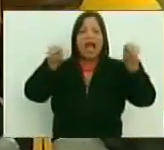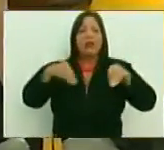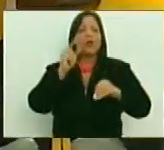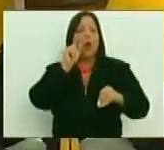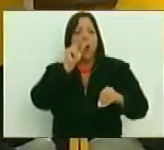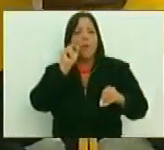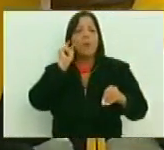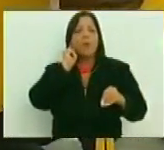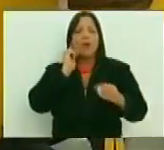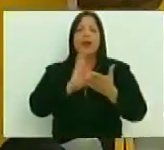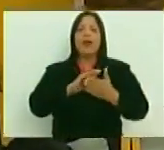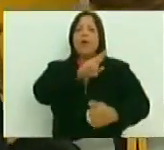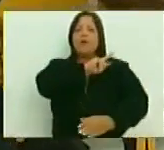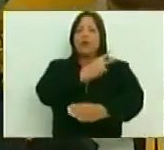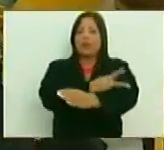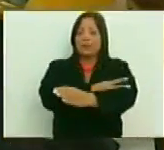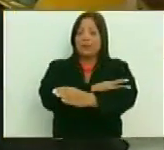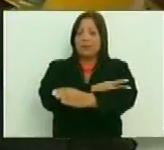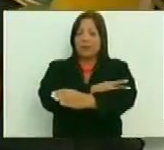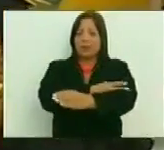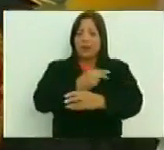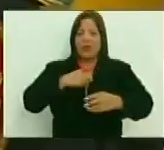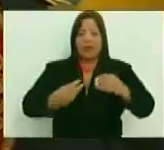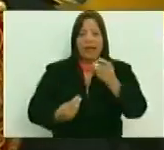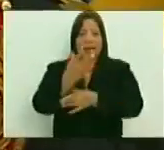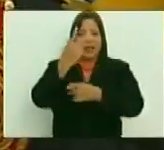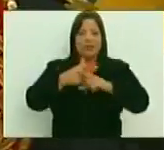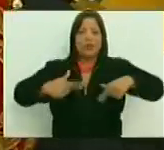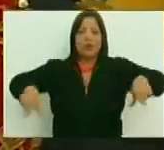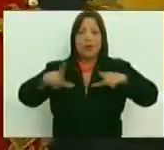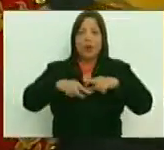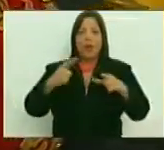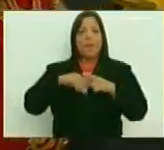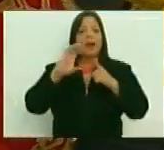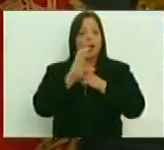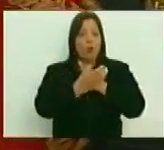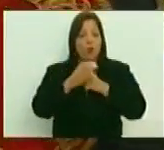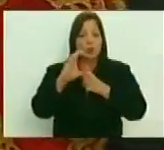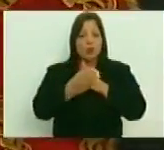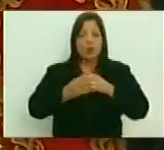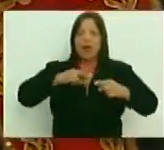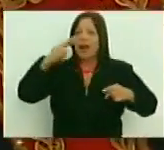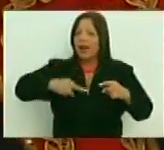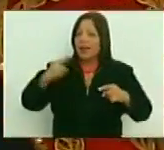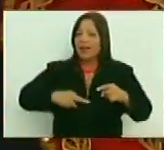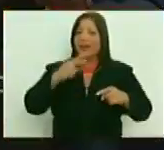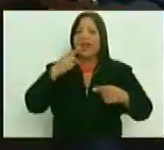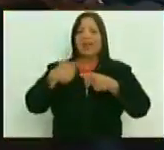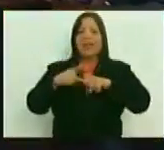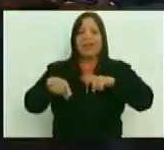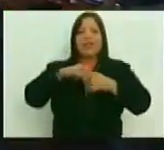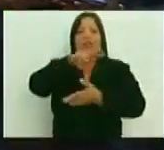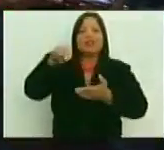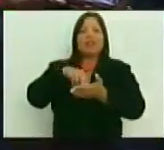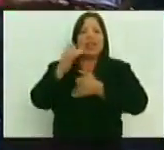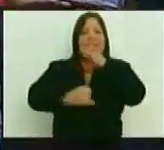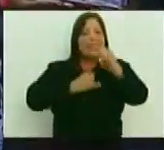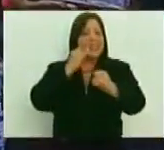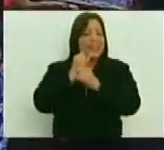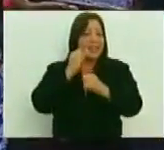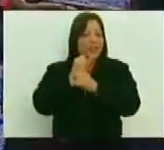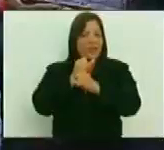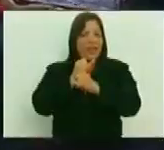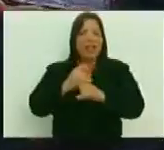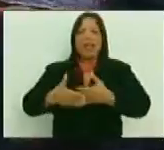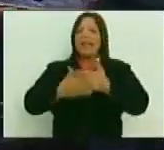que el fortalecimiento de la creación de espacios para la cultura, la realización de eventos nacionales e internacionales,